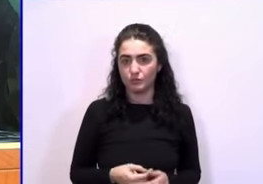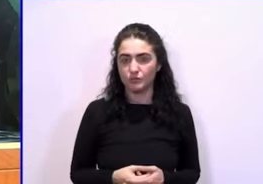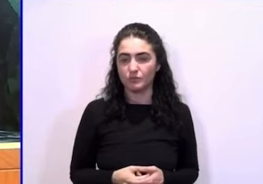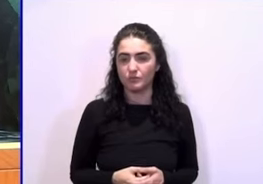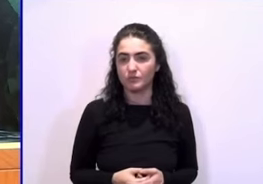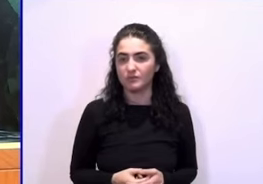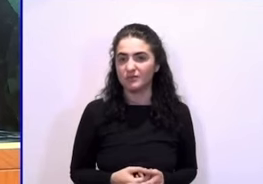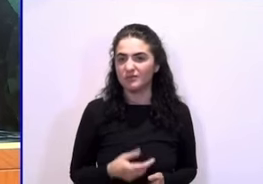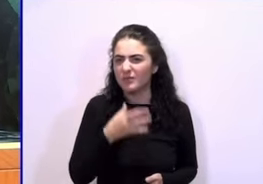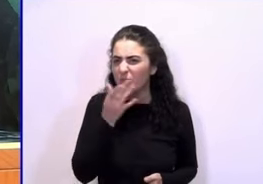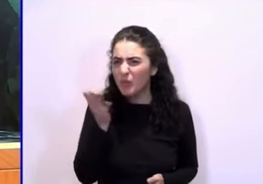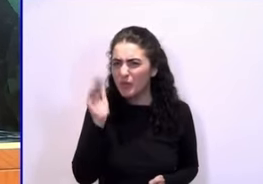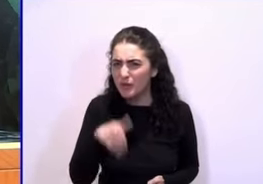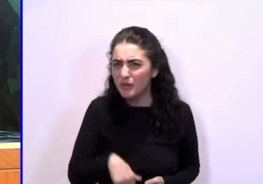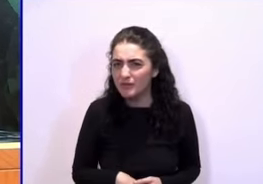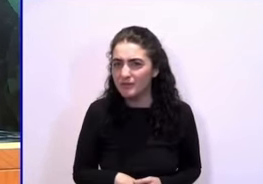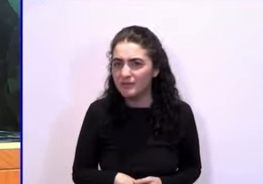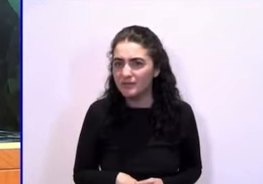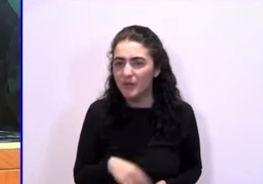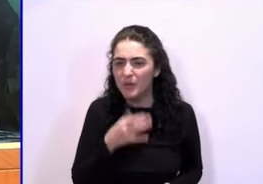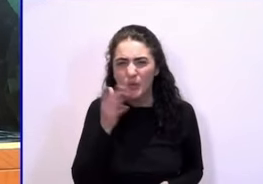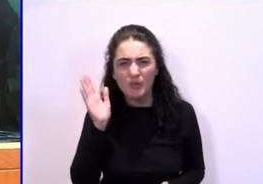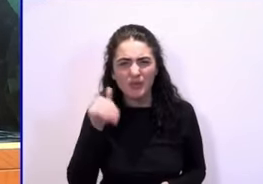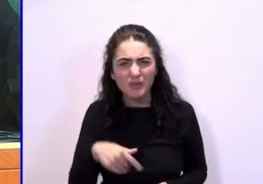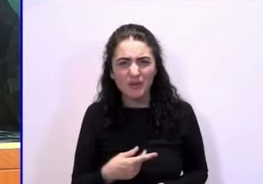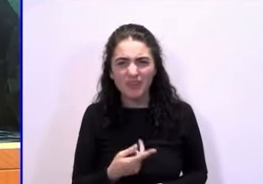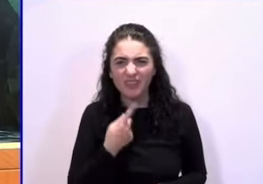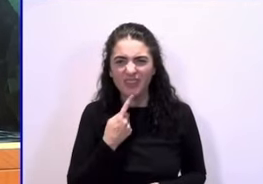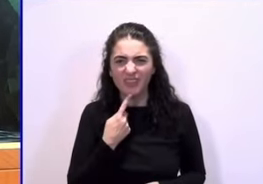No les da vergüenza venir a plantear esto aquí.